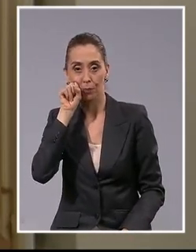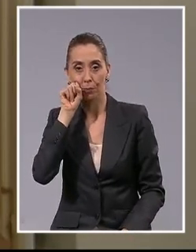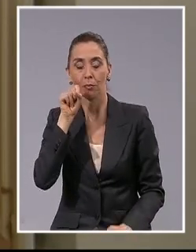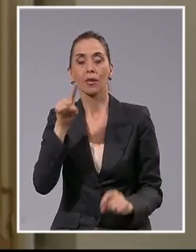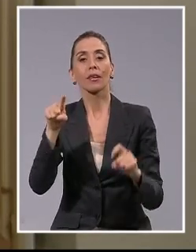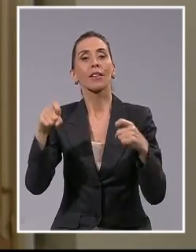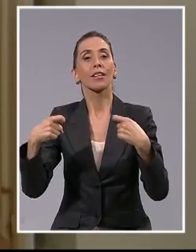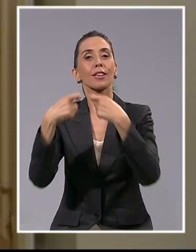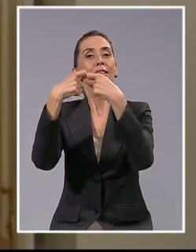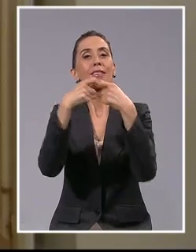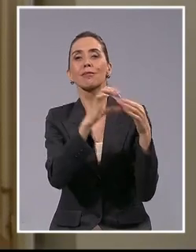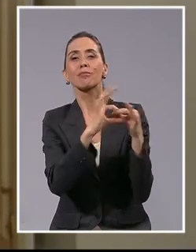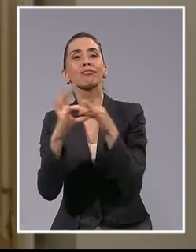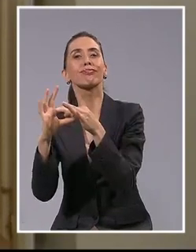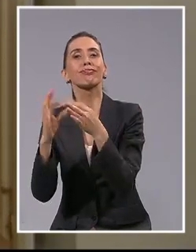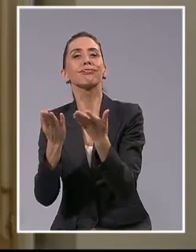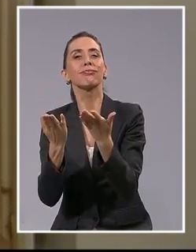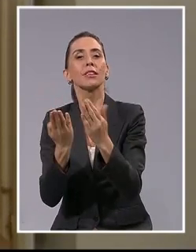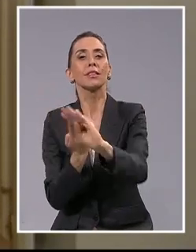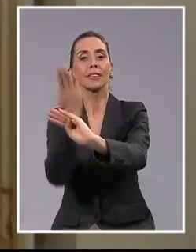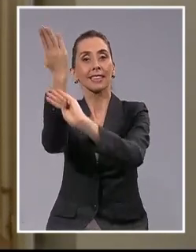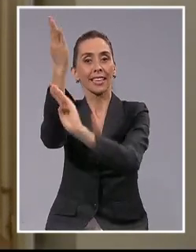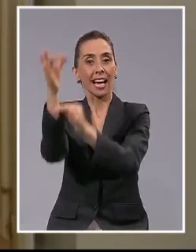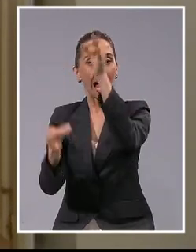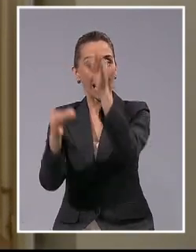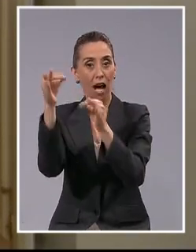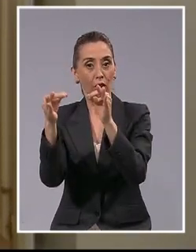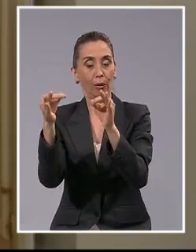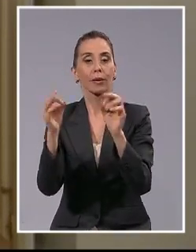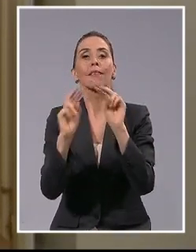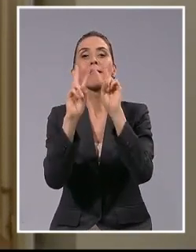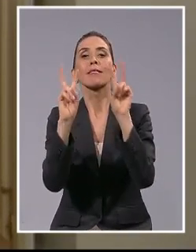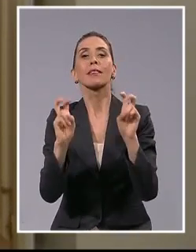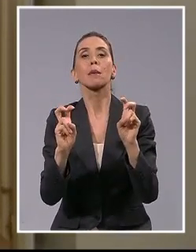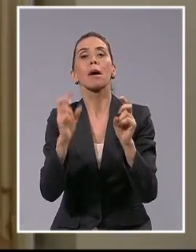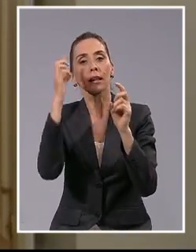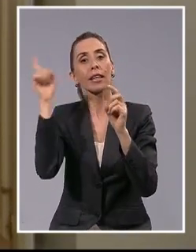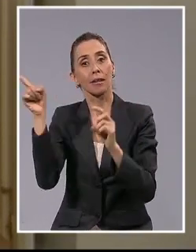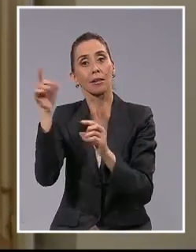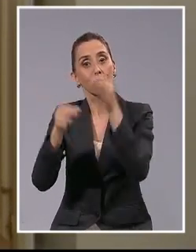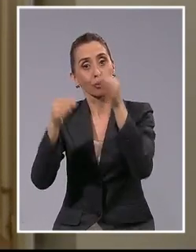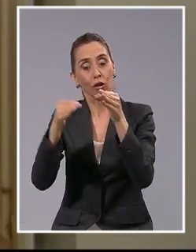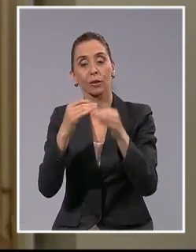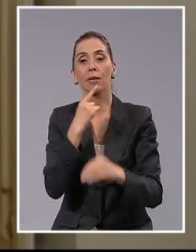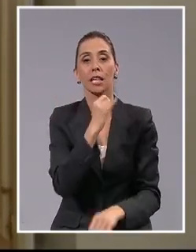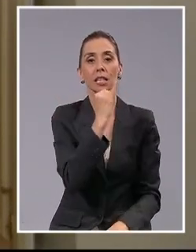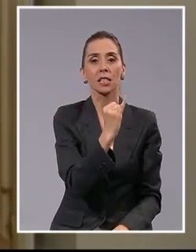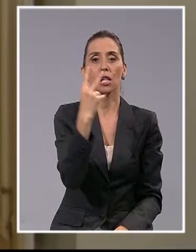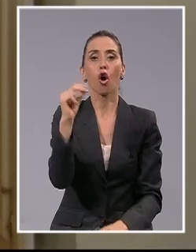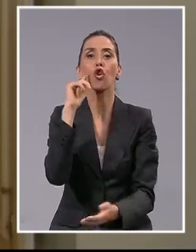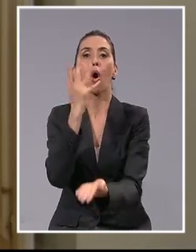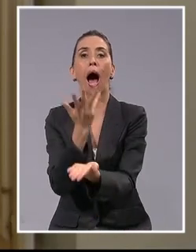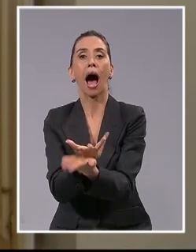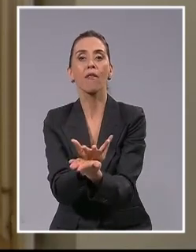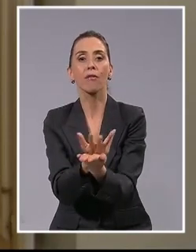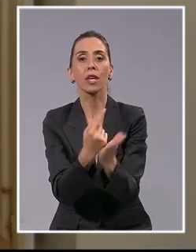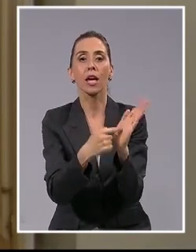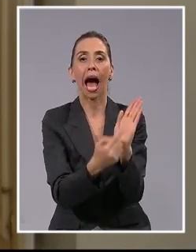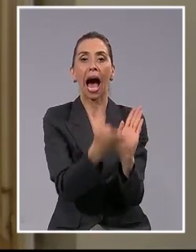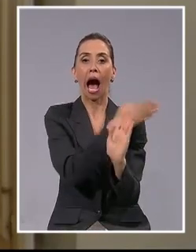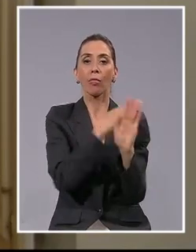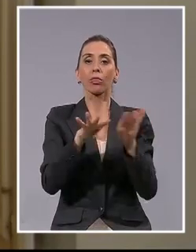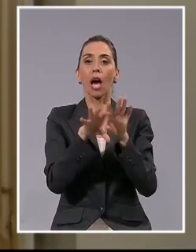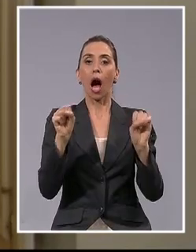controversia básica sometida a la Corte era determinar la existencia o no existencia de un acuerdo